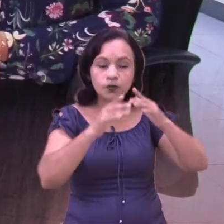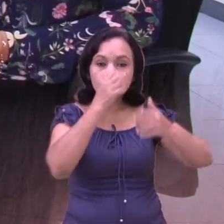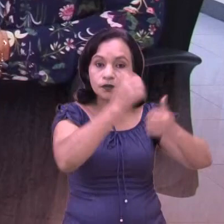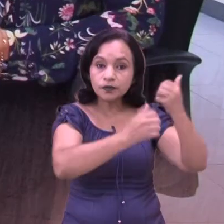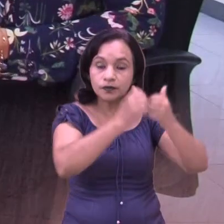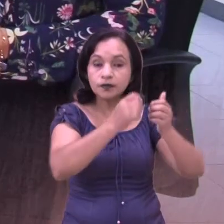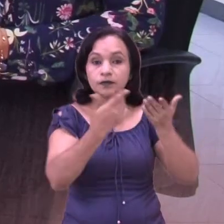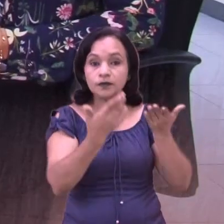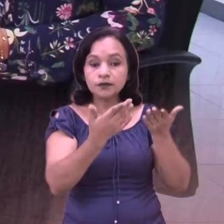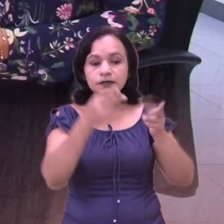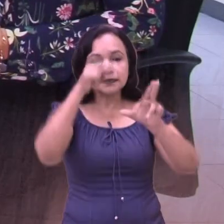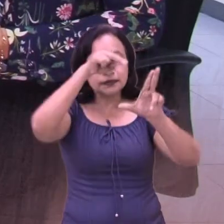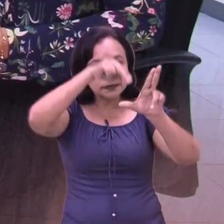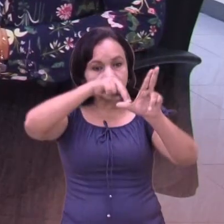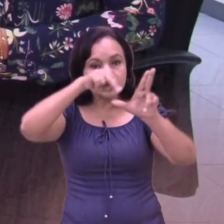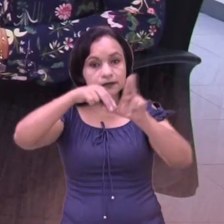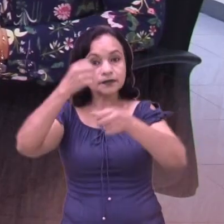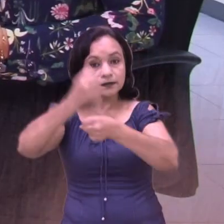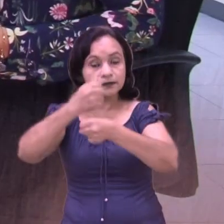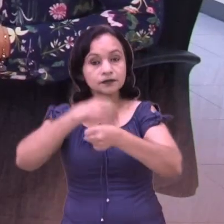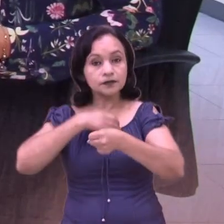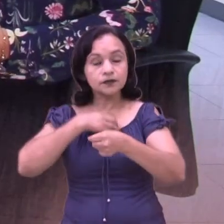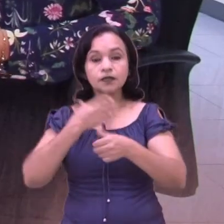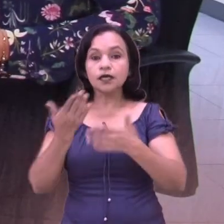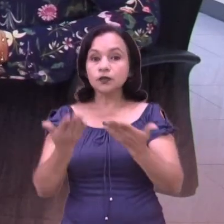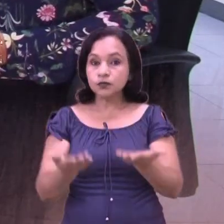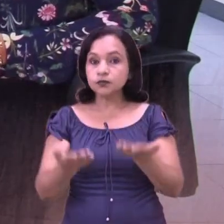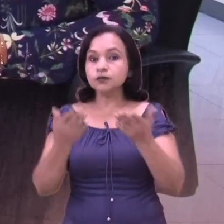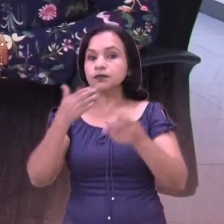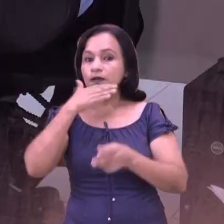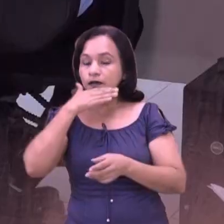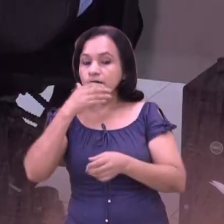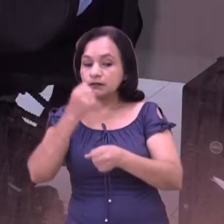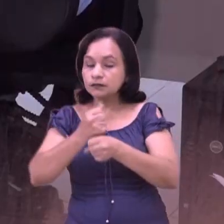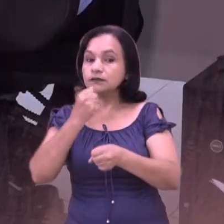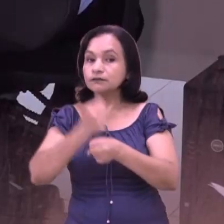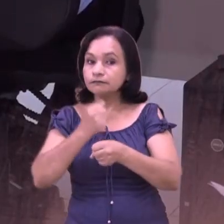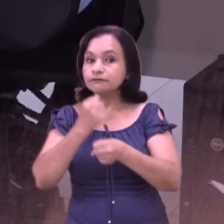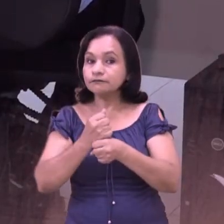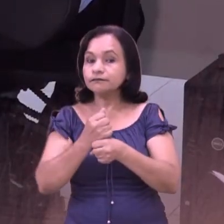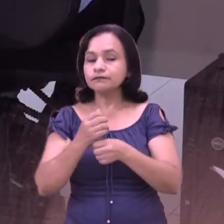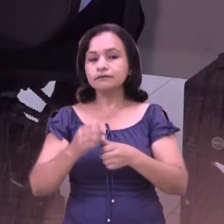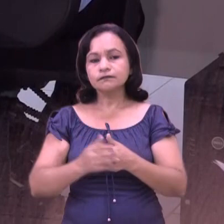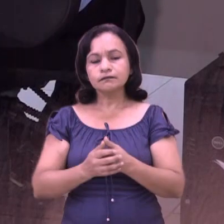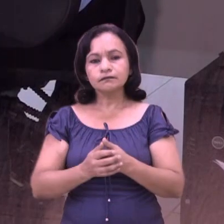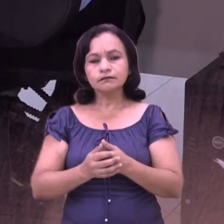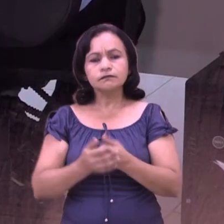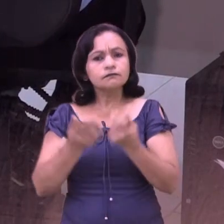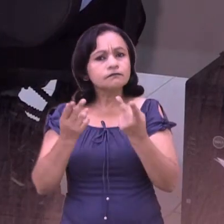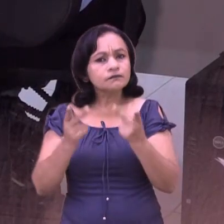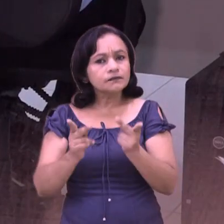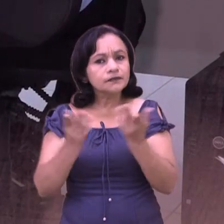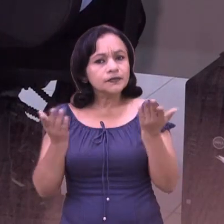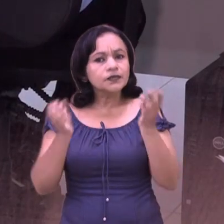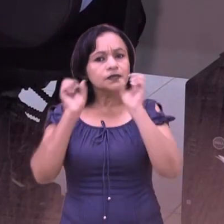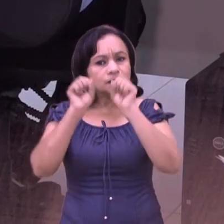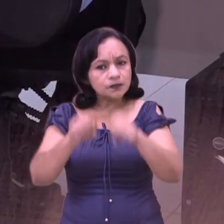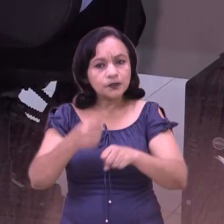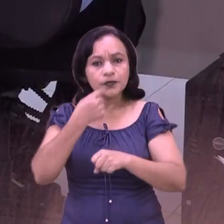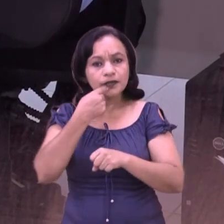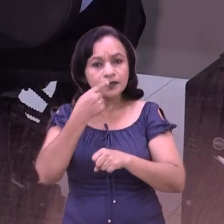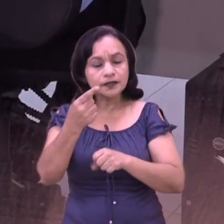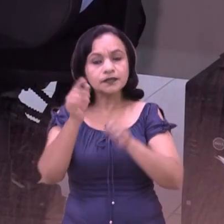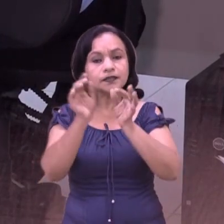realizando SINAPRED realmente es una tarea bastante compleja. Sin embargo, es importante